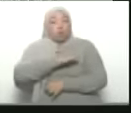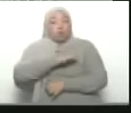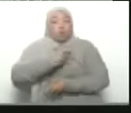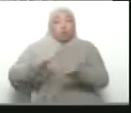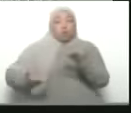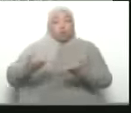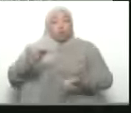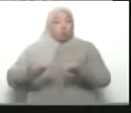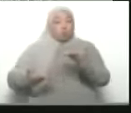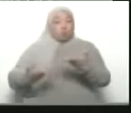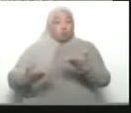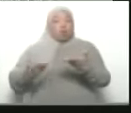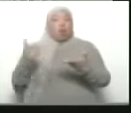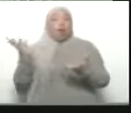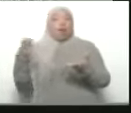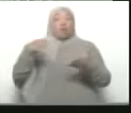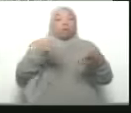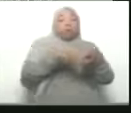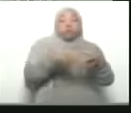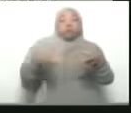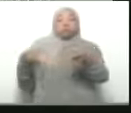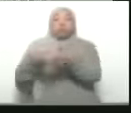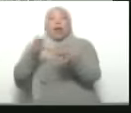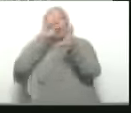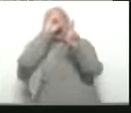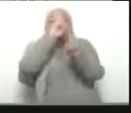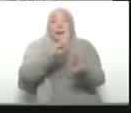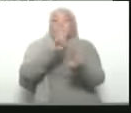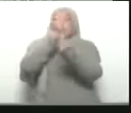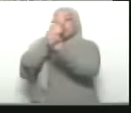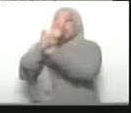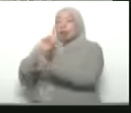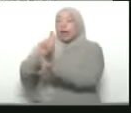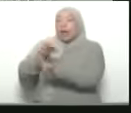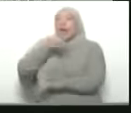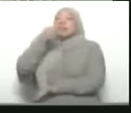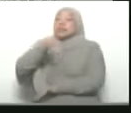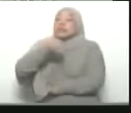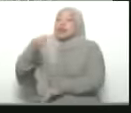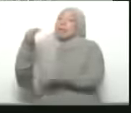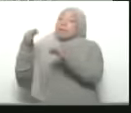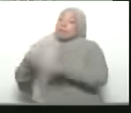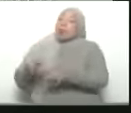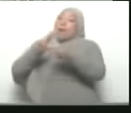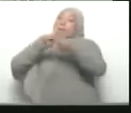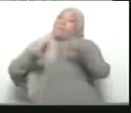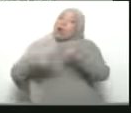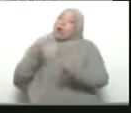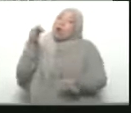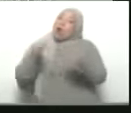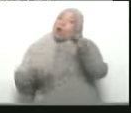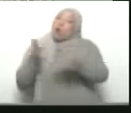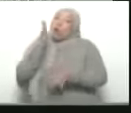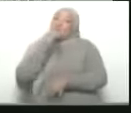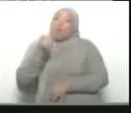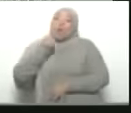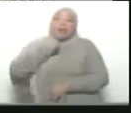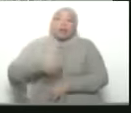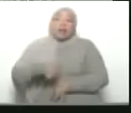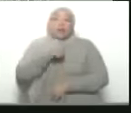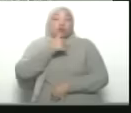modales y moral las partes están obligadas a respetarlas como siempre hemos afirmado una paz justa no tiene perdedores